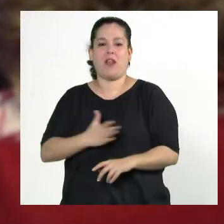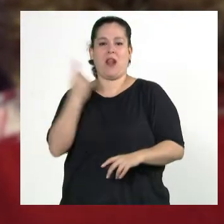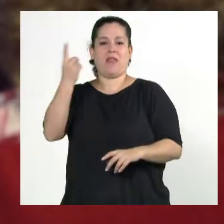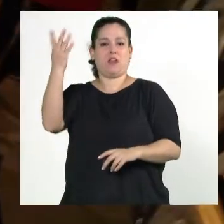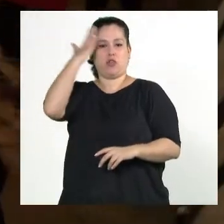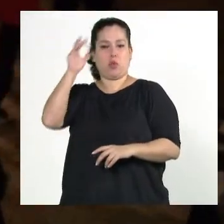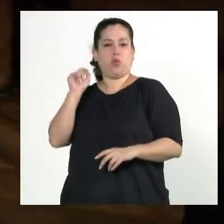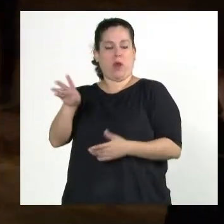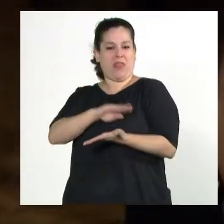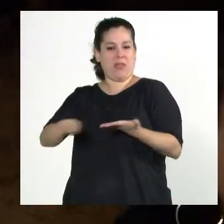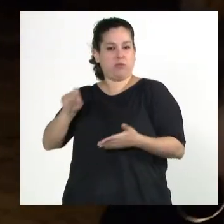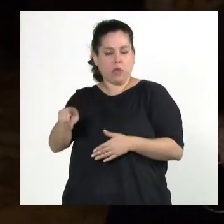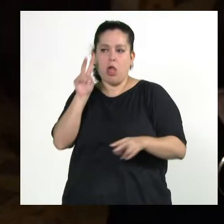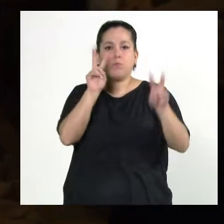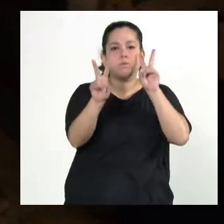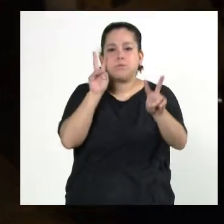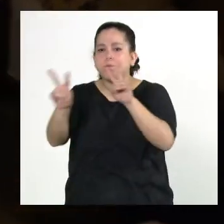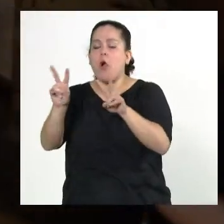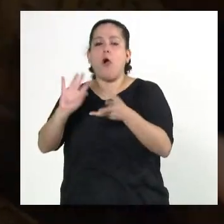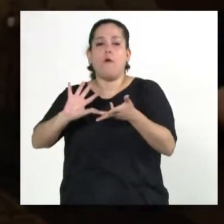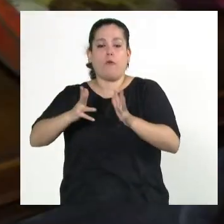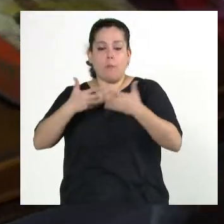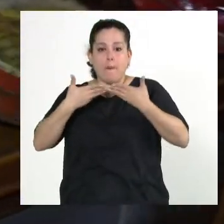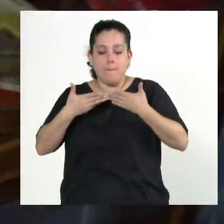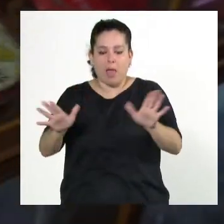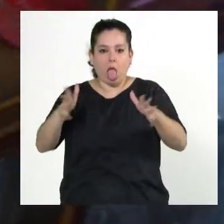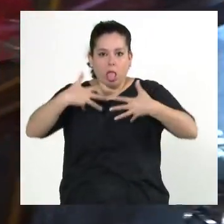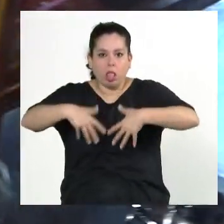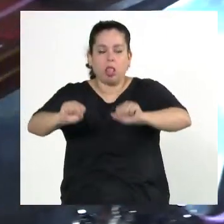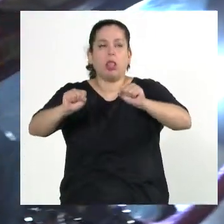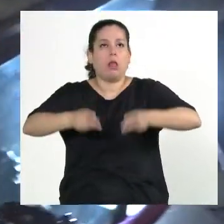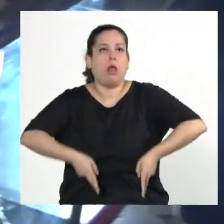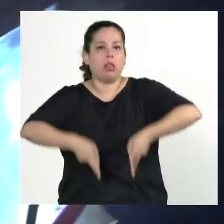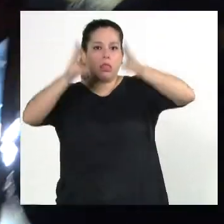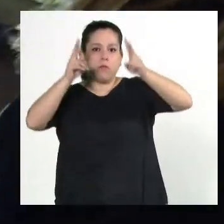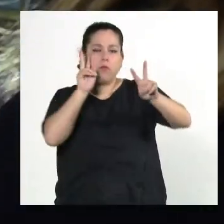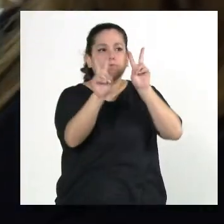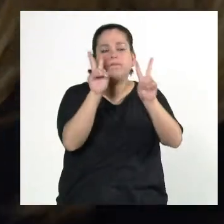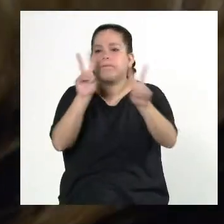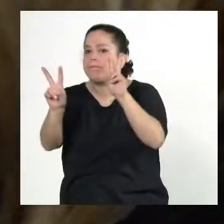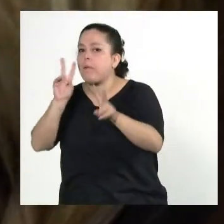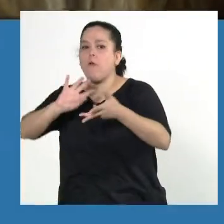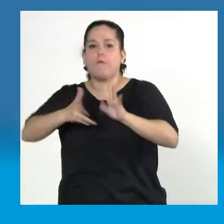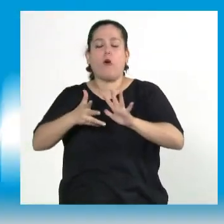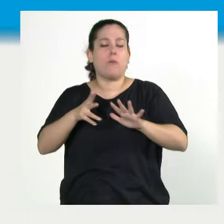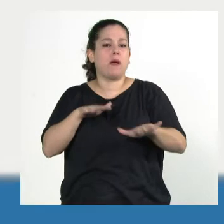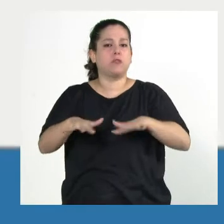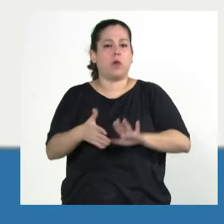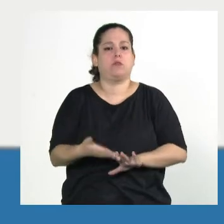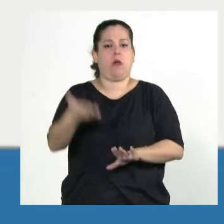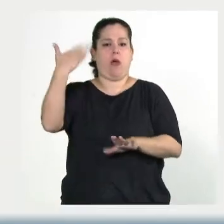Diputados, que documenta el estado del inmueble al ser recibido por la Comisión Bicameral Administradora del Edificio del Molino.